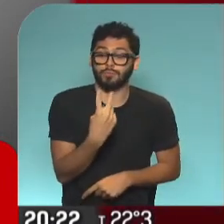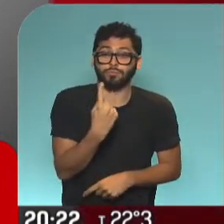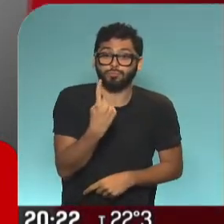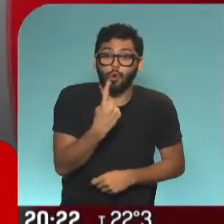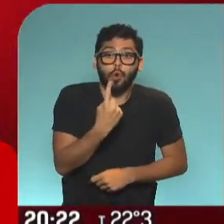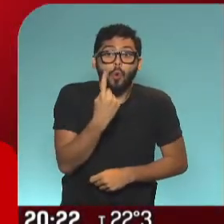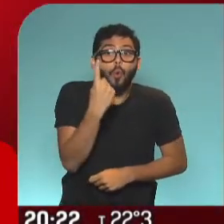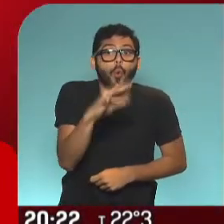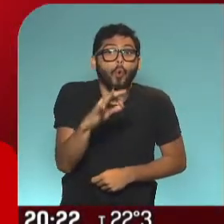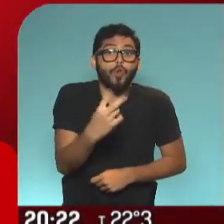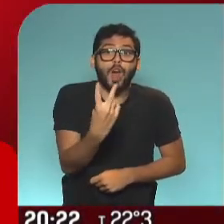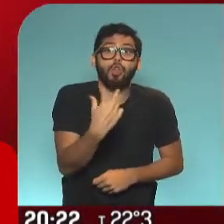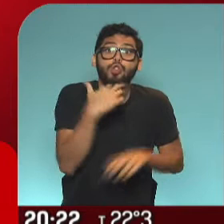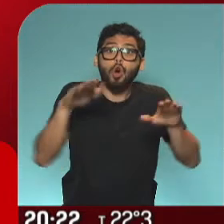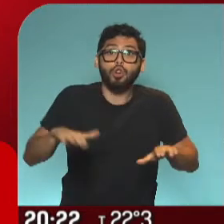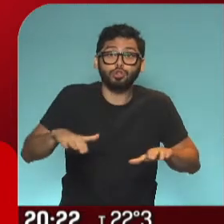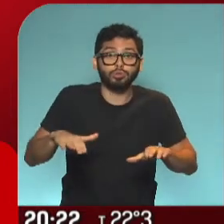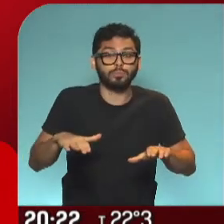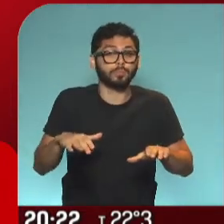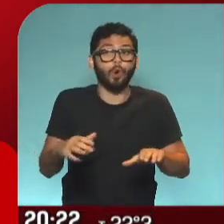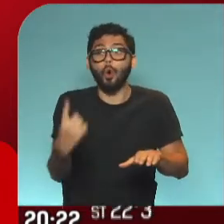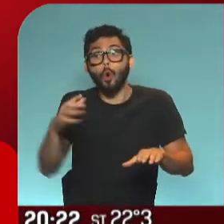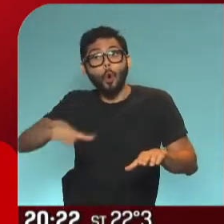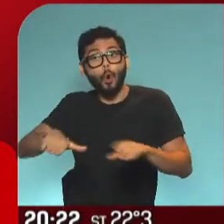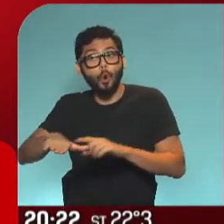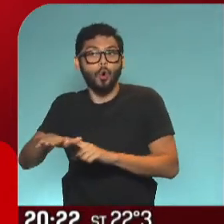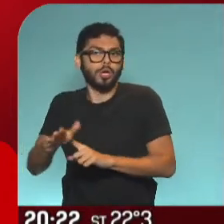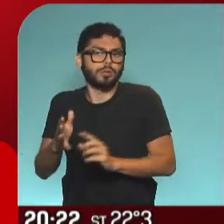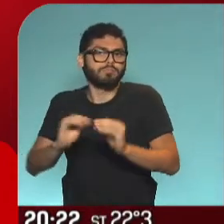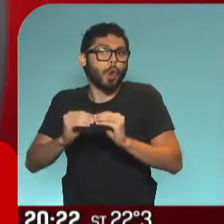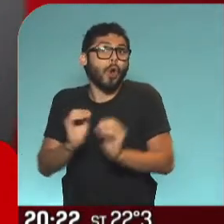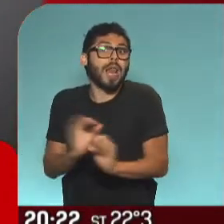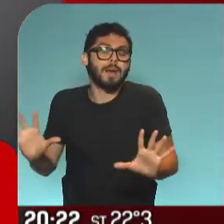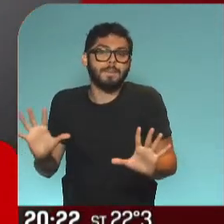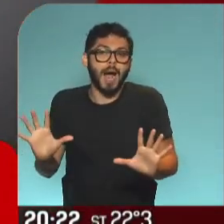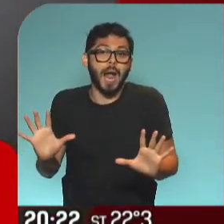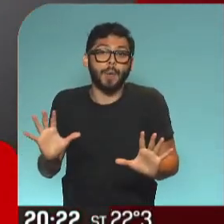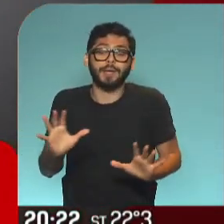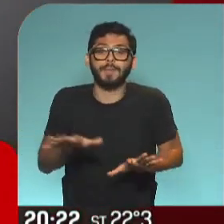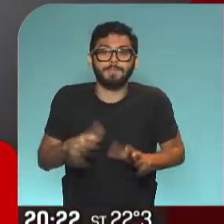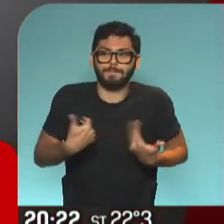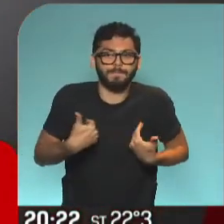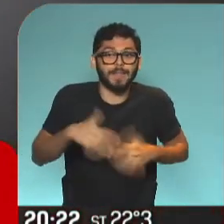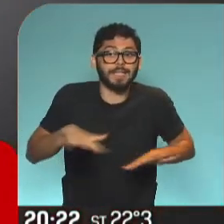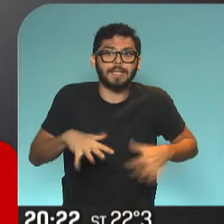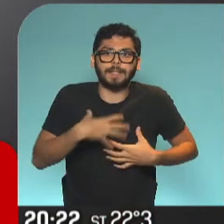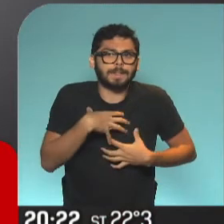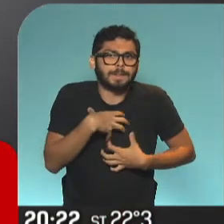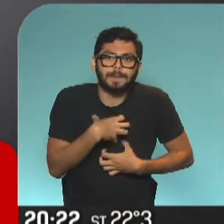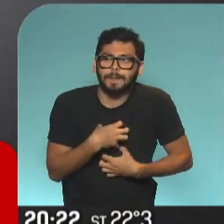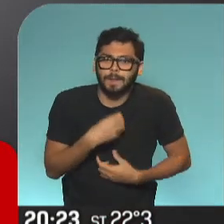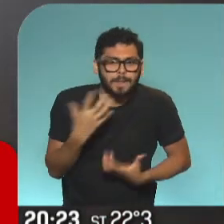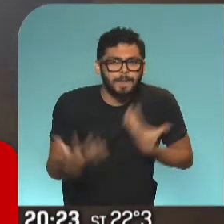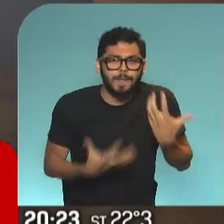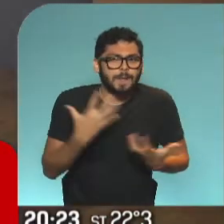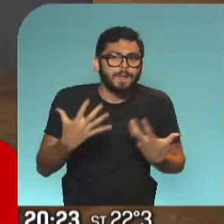manutención de los dos chiquitos, uno de ellos con una dolencia grave, sufrió una situación de angustia que la